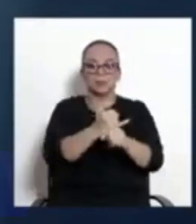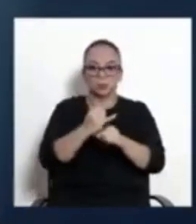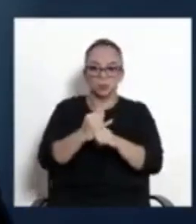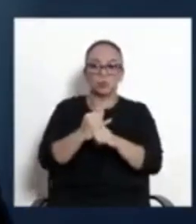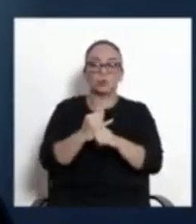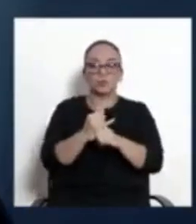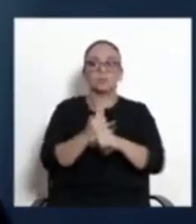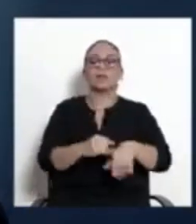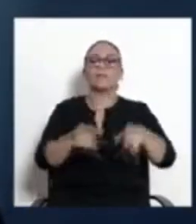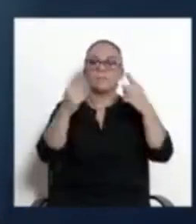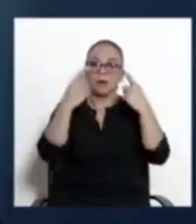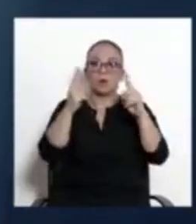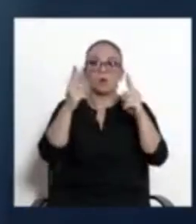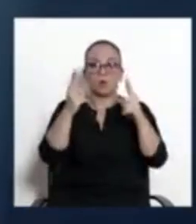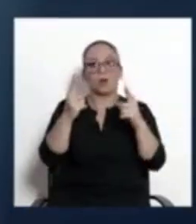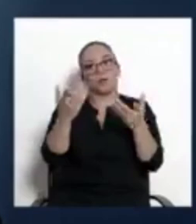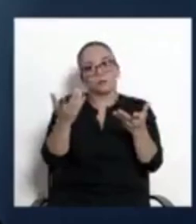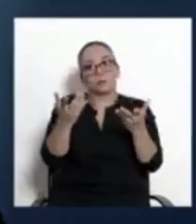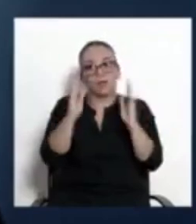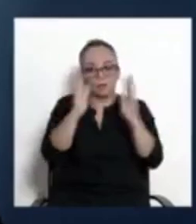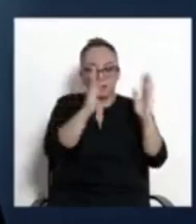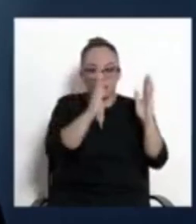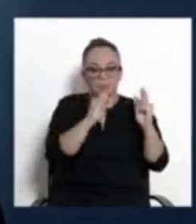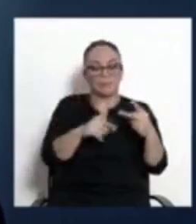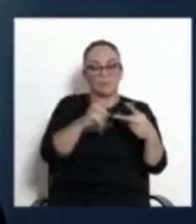para solventar estos dos frentes.